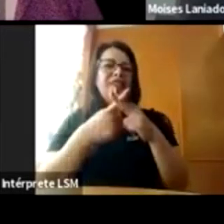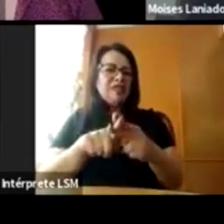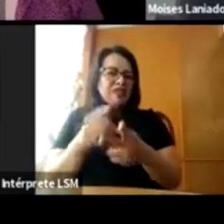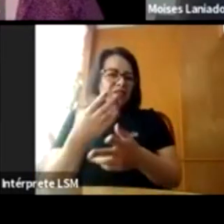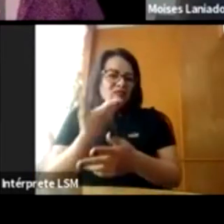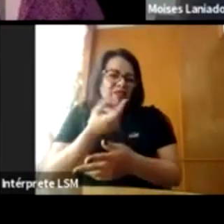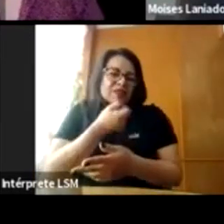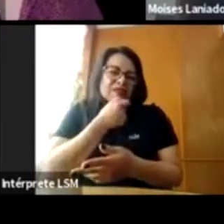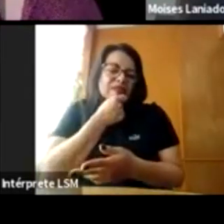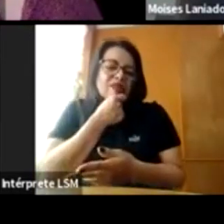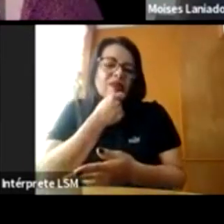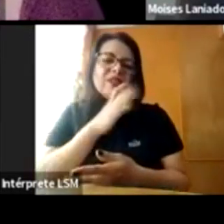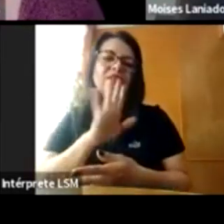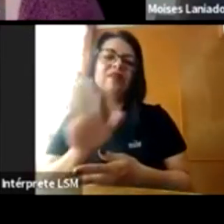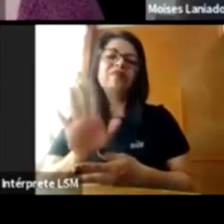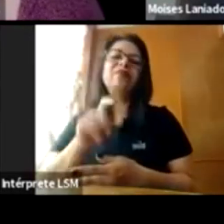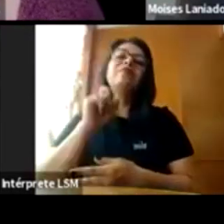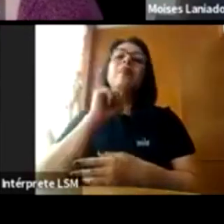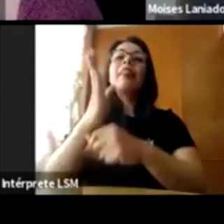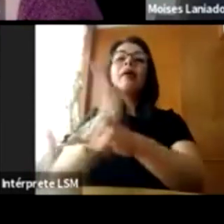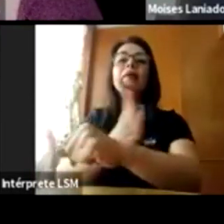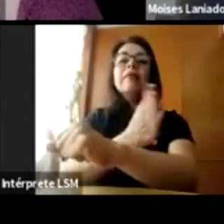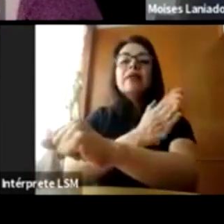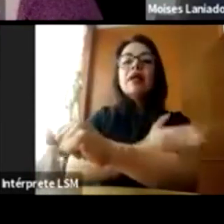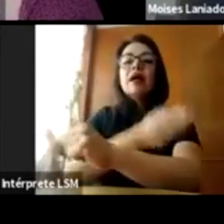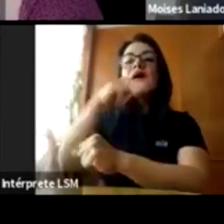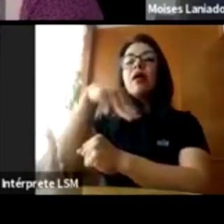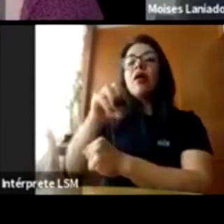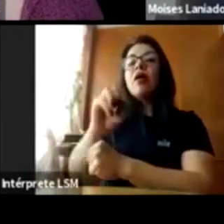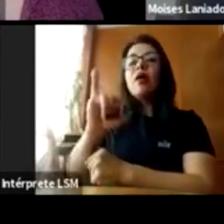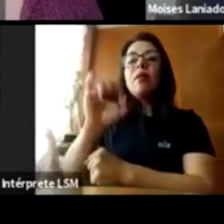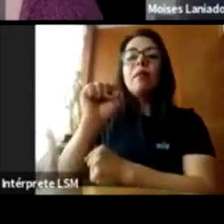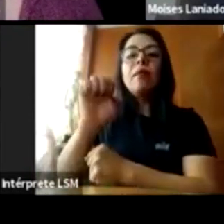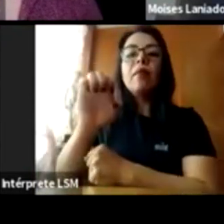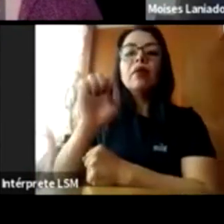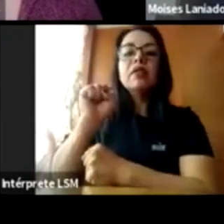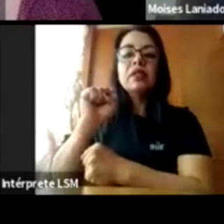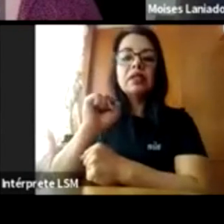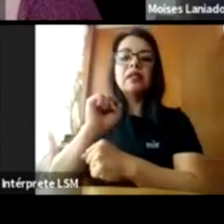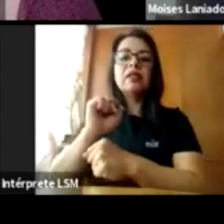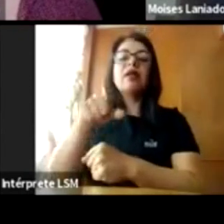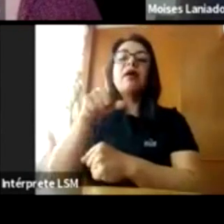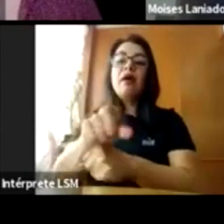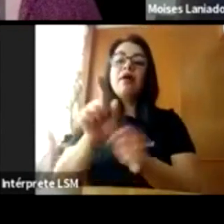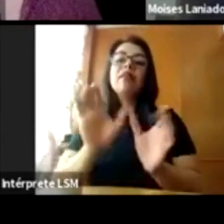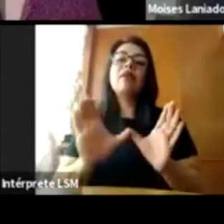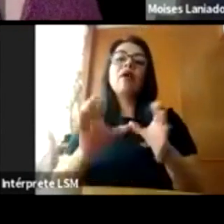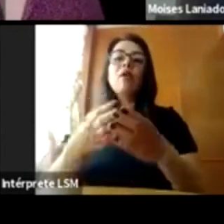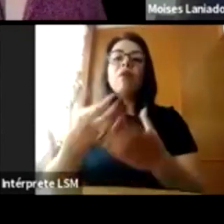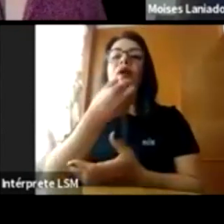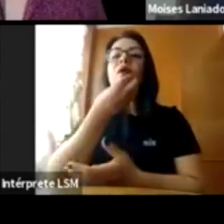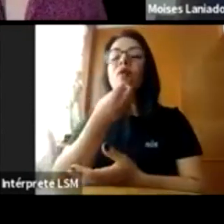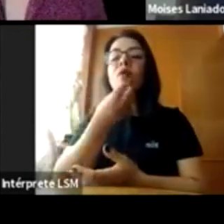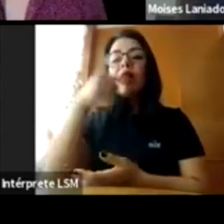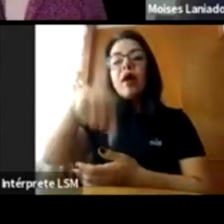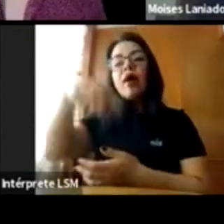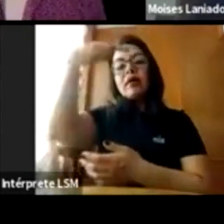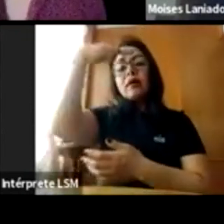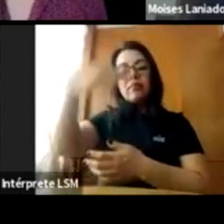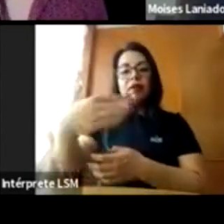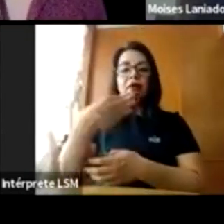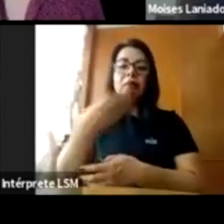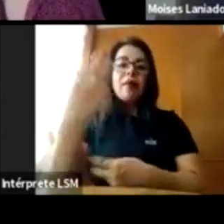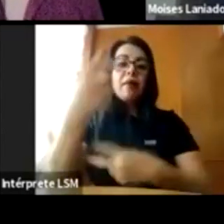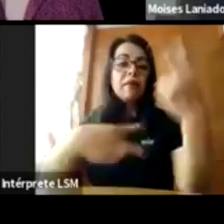conversación también nos acompaña Moisés Laniado Casine. Él es parte del programa de prevención de la comunidad judía en México. Moisés, bienvenido. Gracias por estar